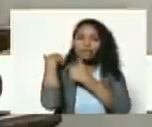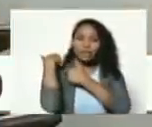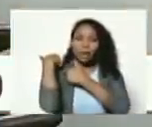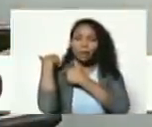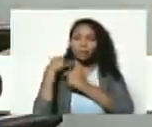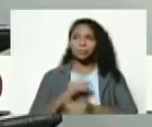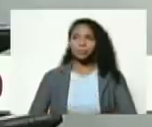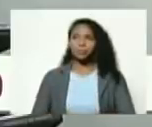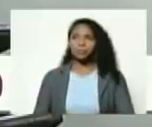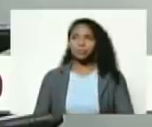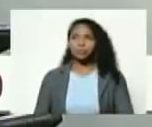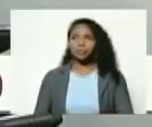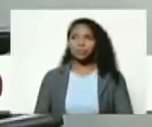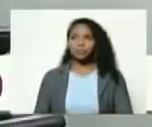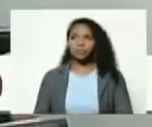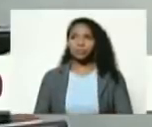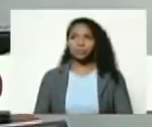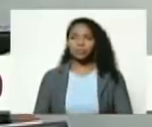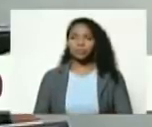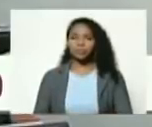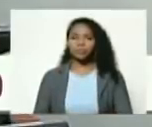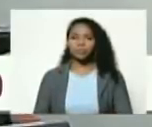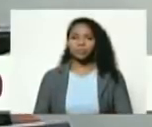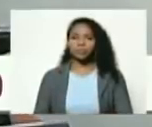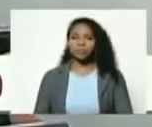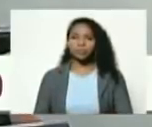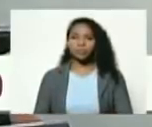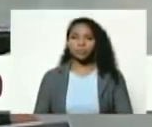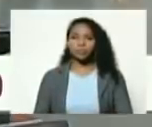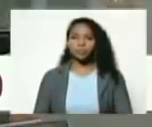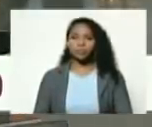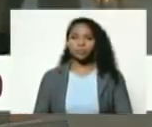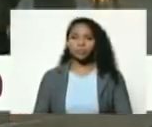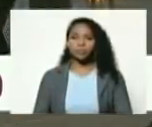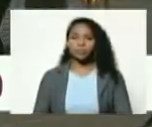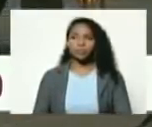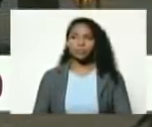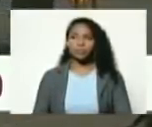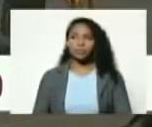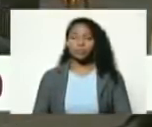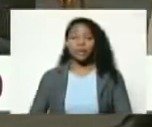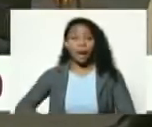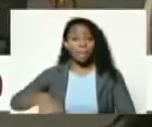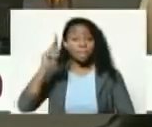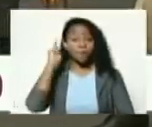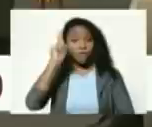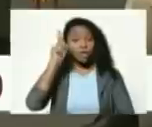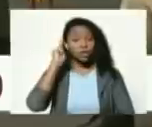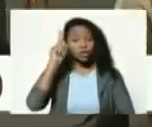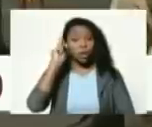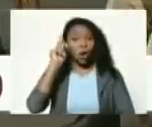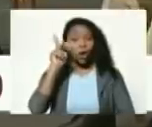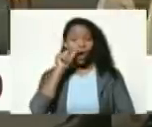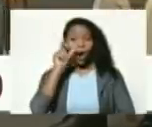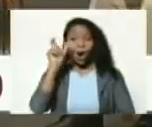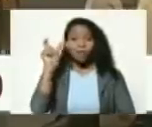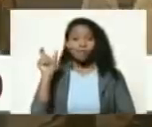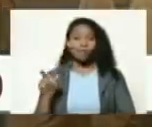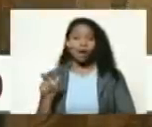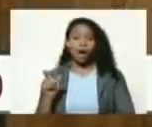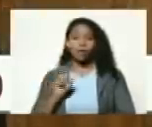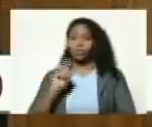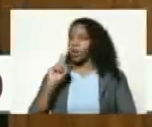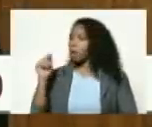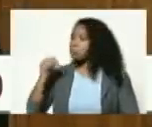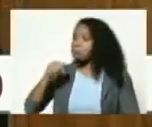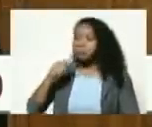al profesor Edgardo Lanz no está acá